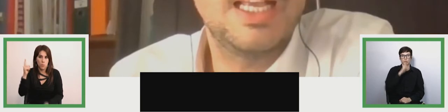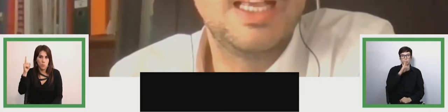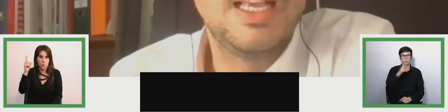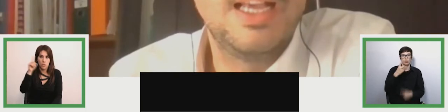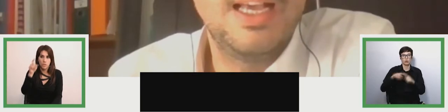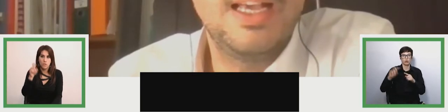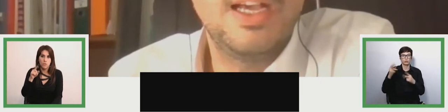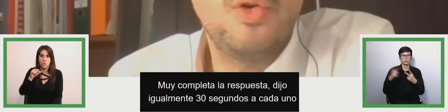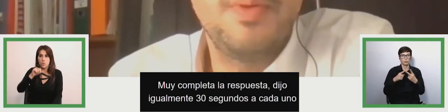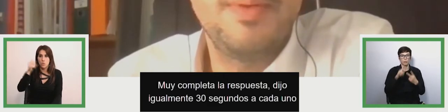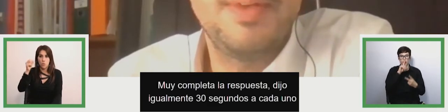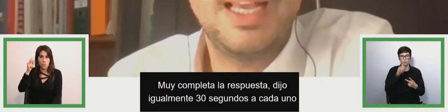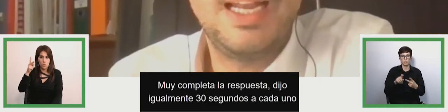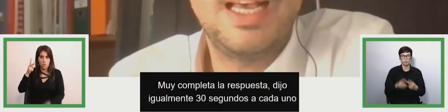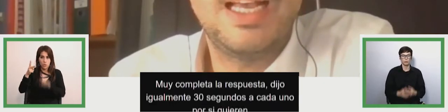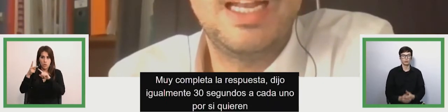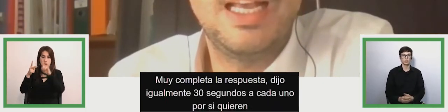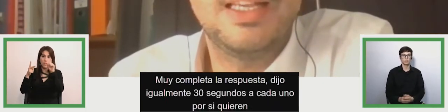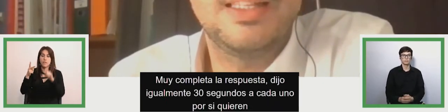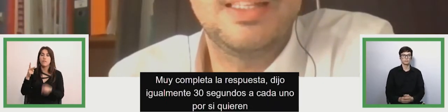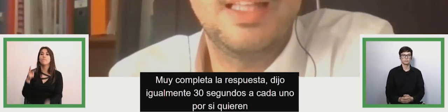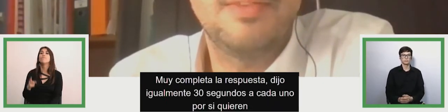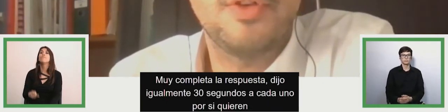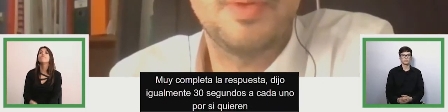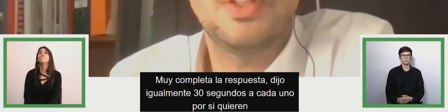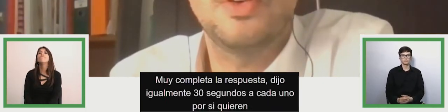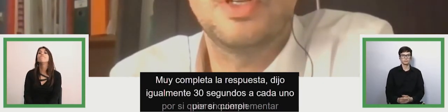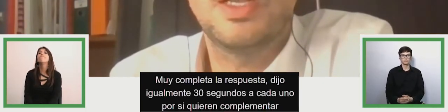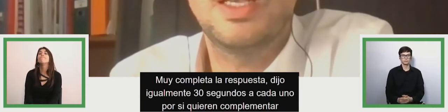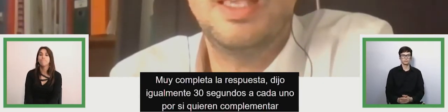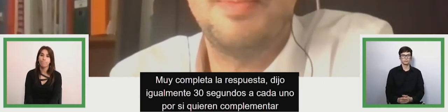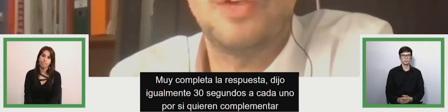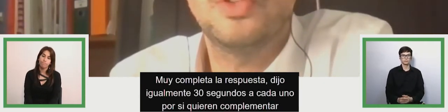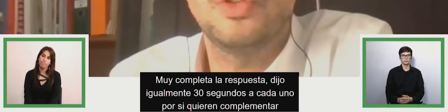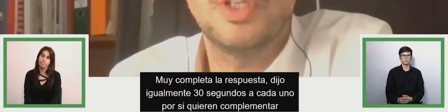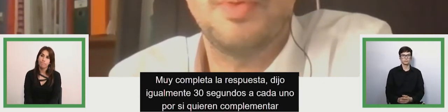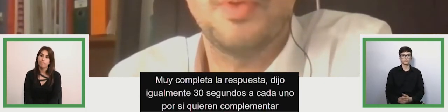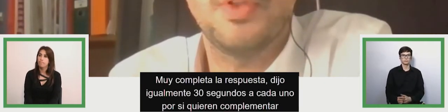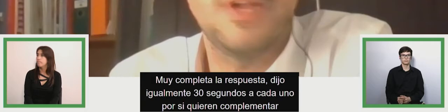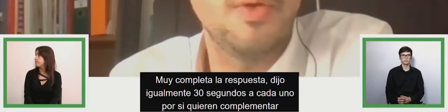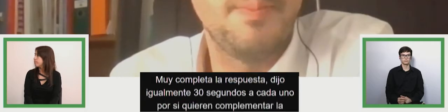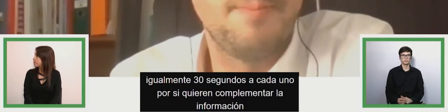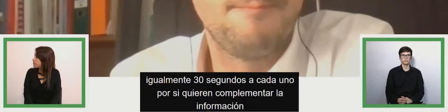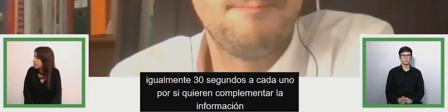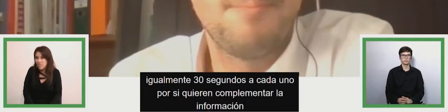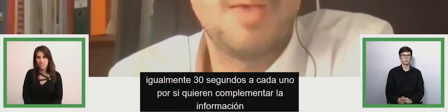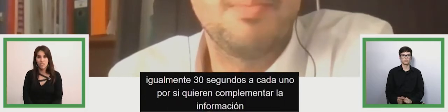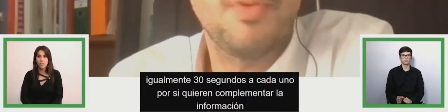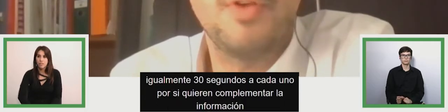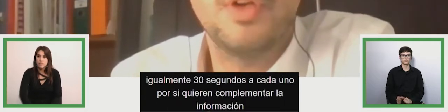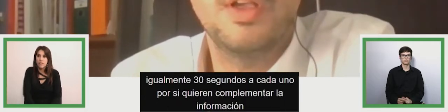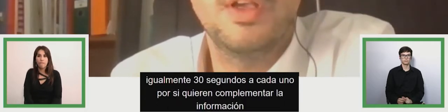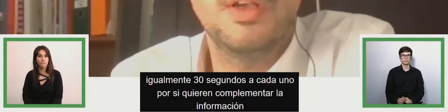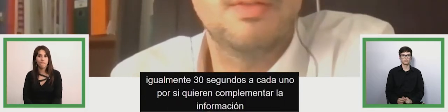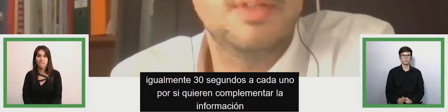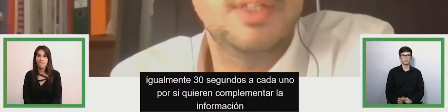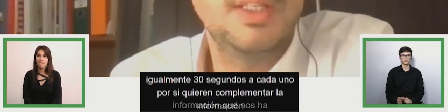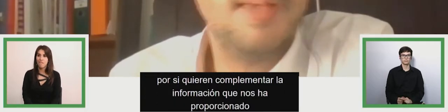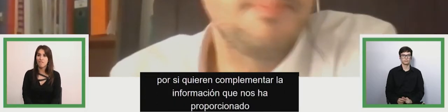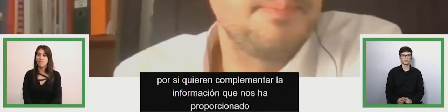quieren complementar la información que Manos nos ha proporcionado por favor